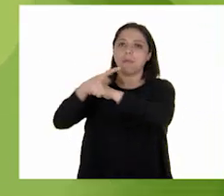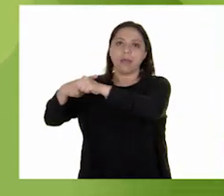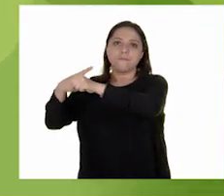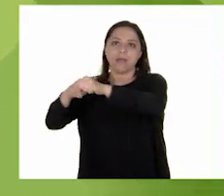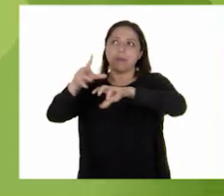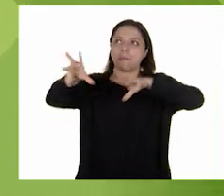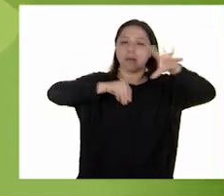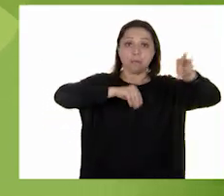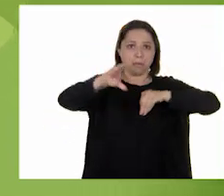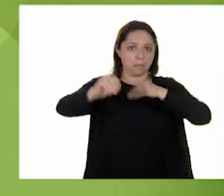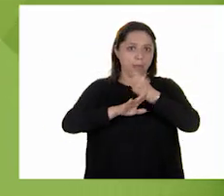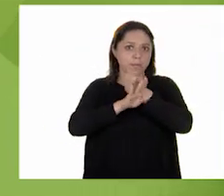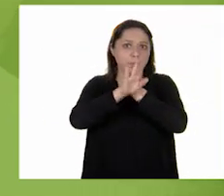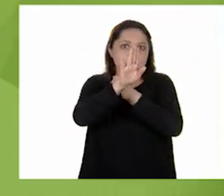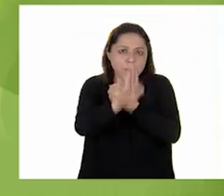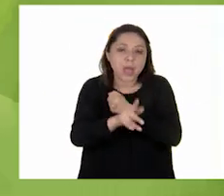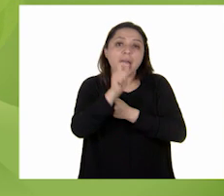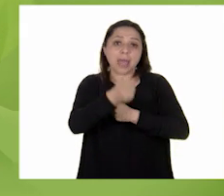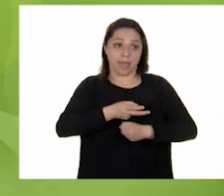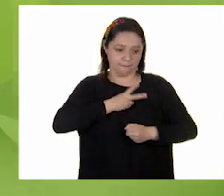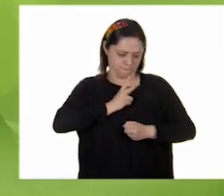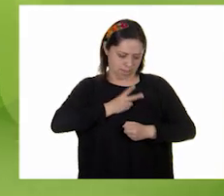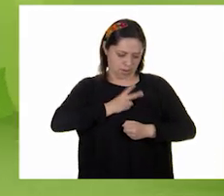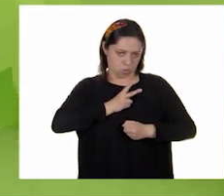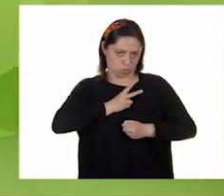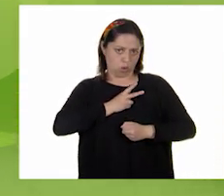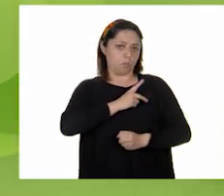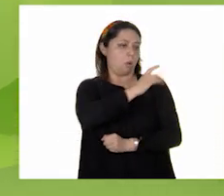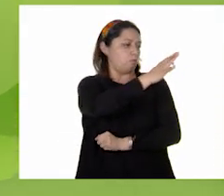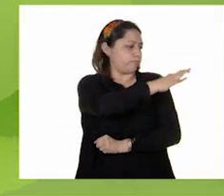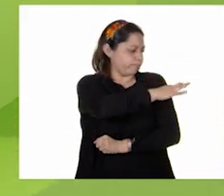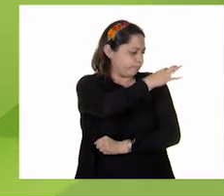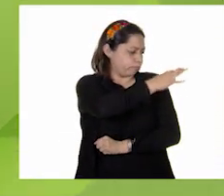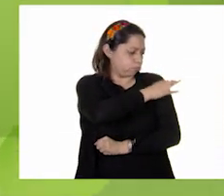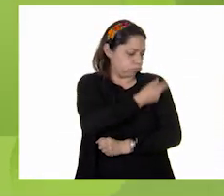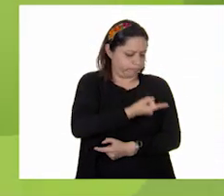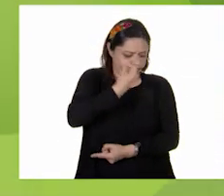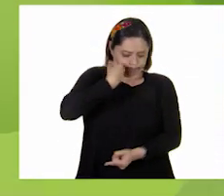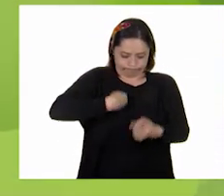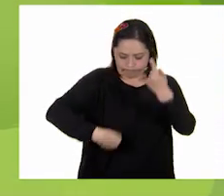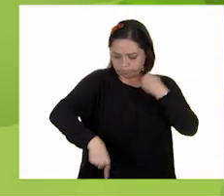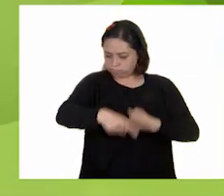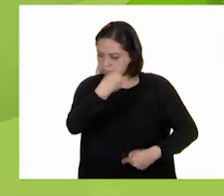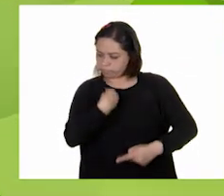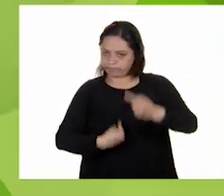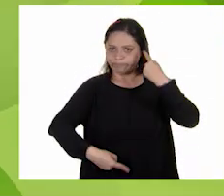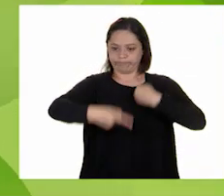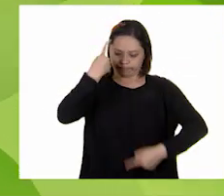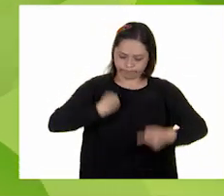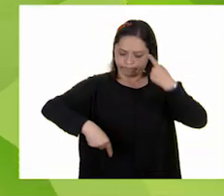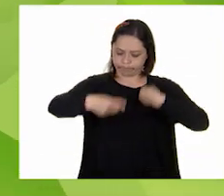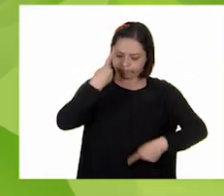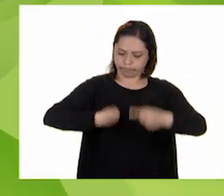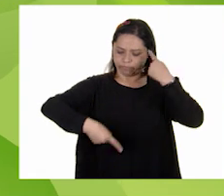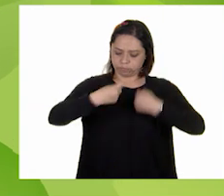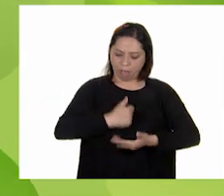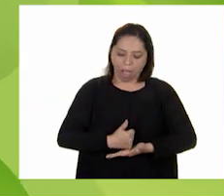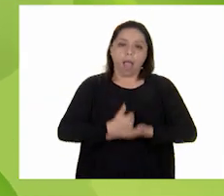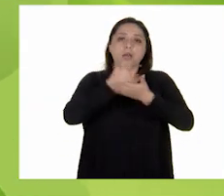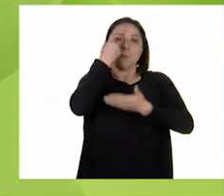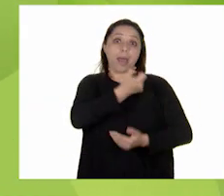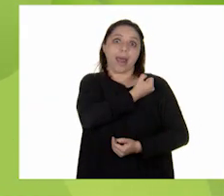que hace esto es, te inyectan virus, esos virus generan anticuerpos y esos anticuerpos ayudan a que tú te mantengas sano.